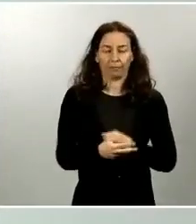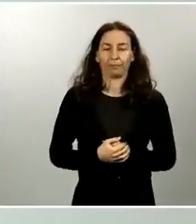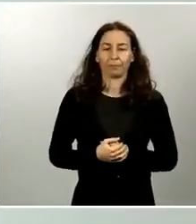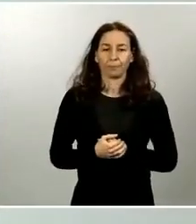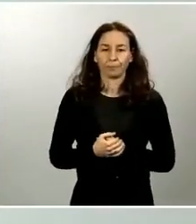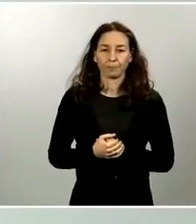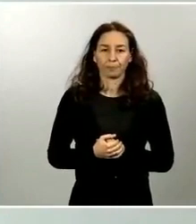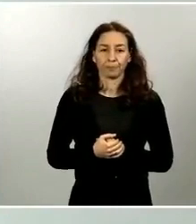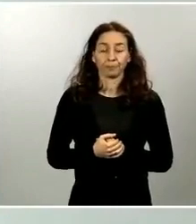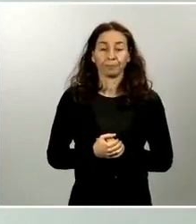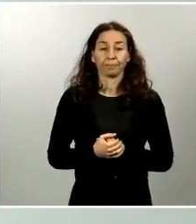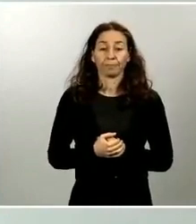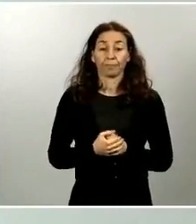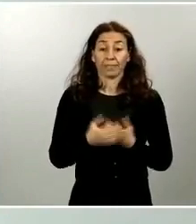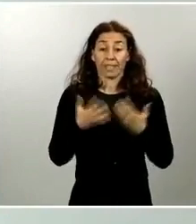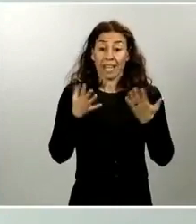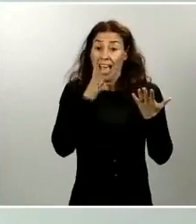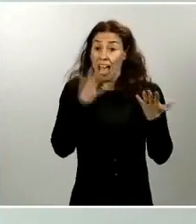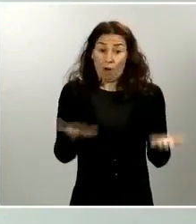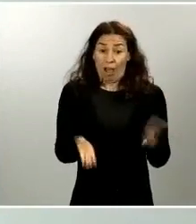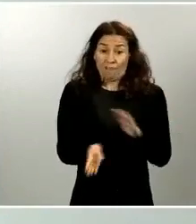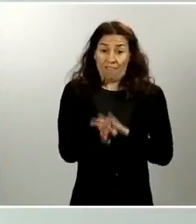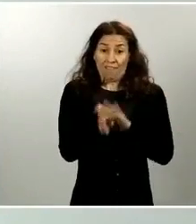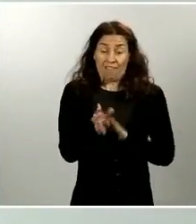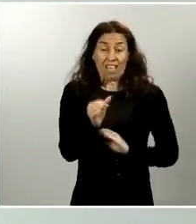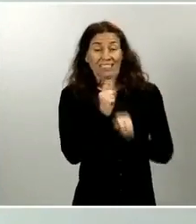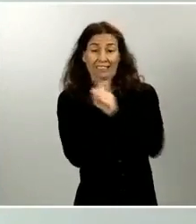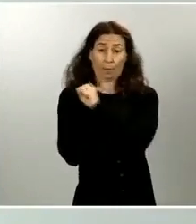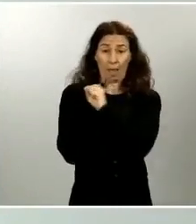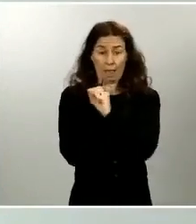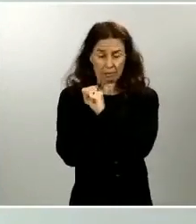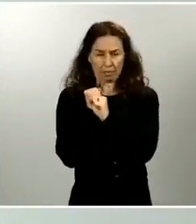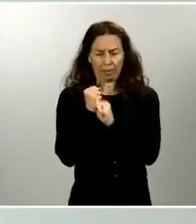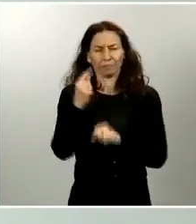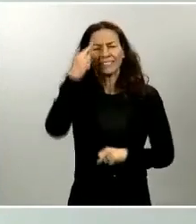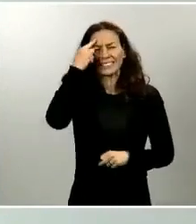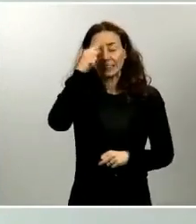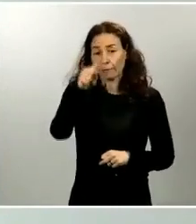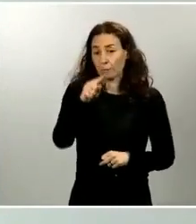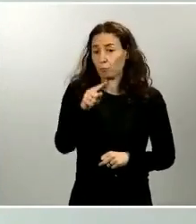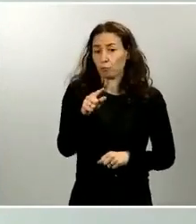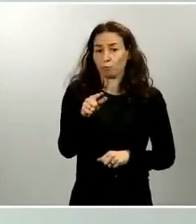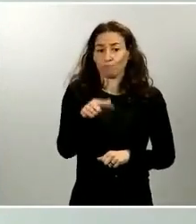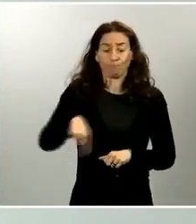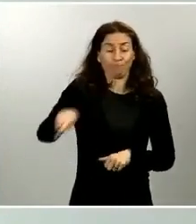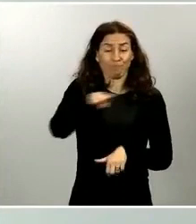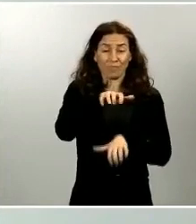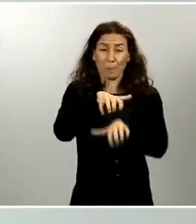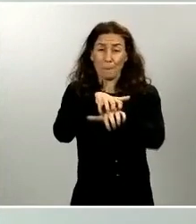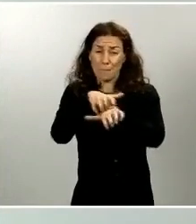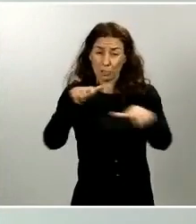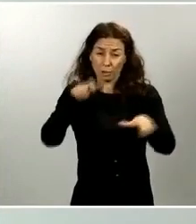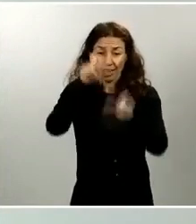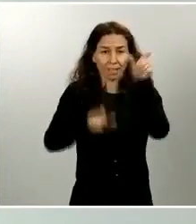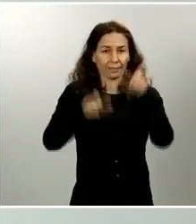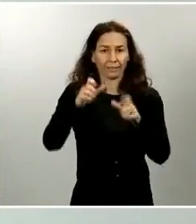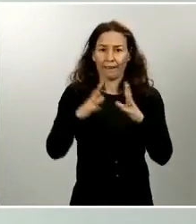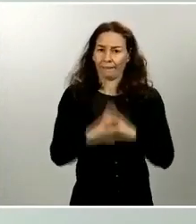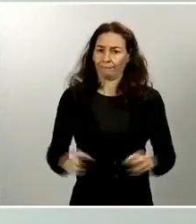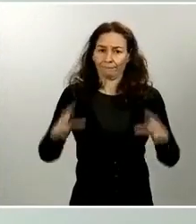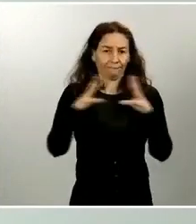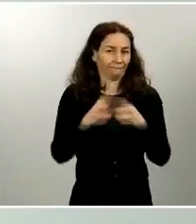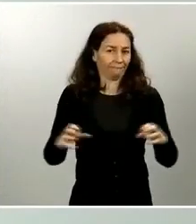Estamos en Semana Santa y somos conscientes de que una gran parte de nuestra población espera la llegada de estas fechas